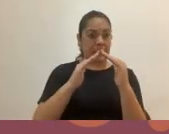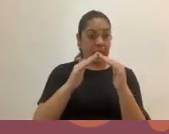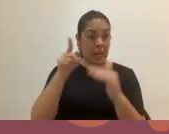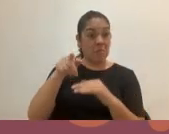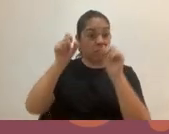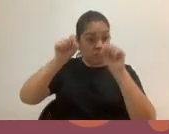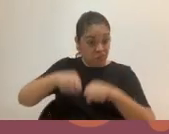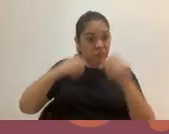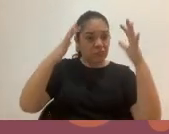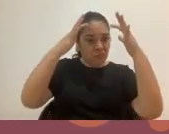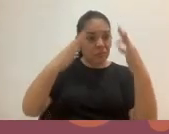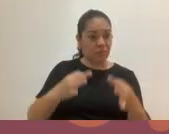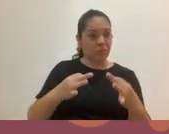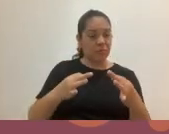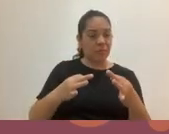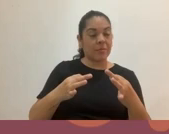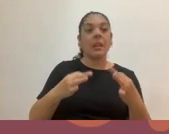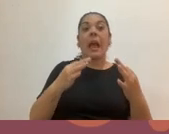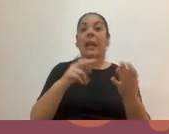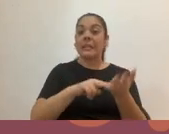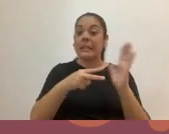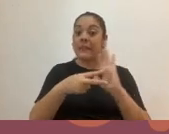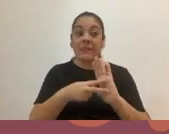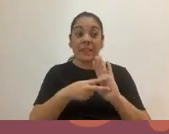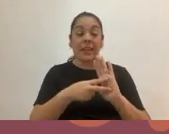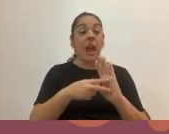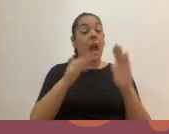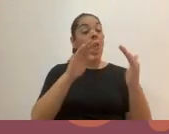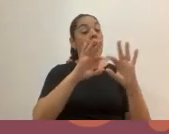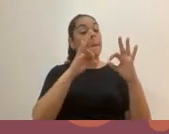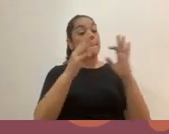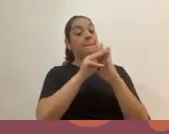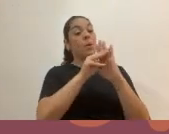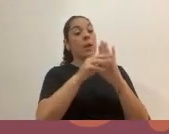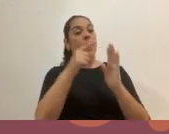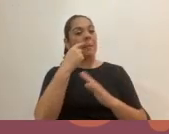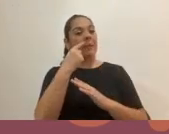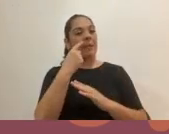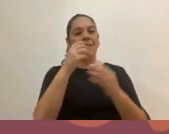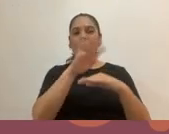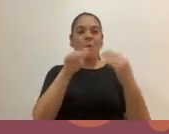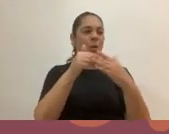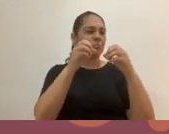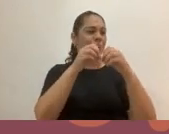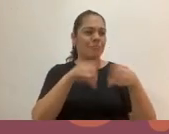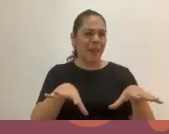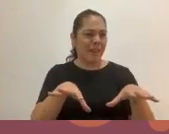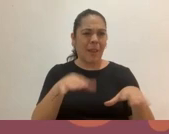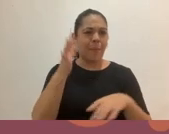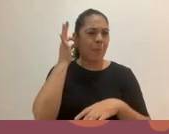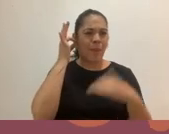porque entonces con el patriarcado perdemos todos y todas, hombres y mujeres. ¿Y por qué hablo de que perdemos?